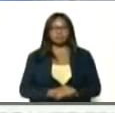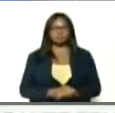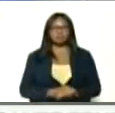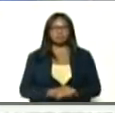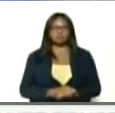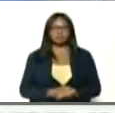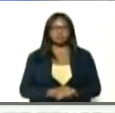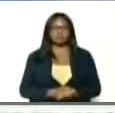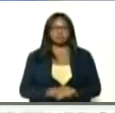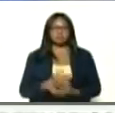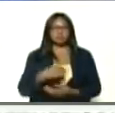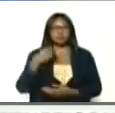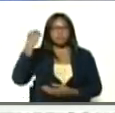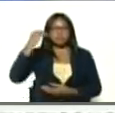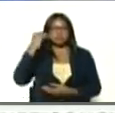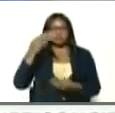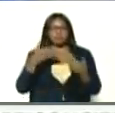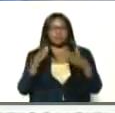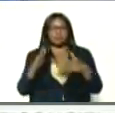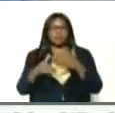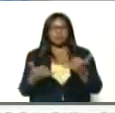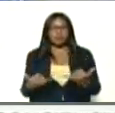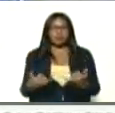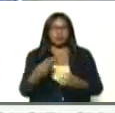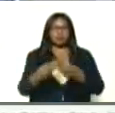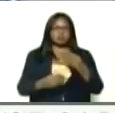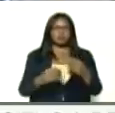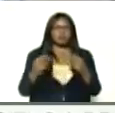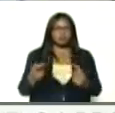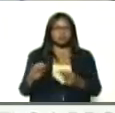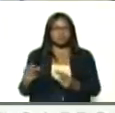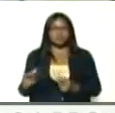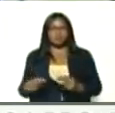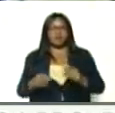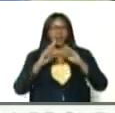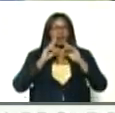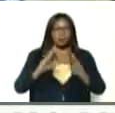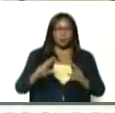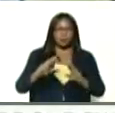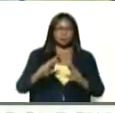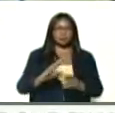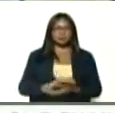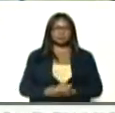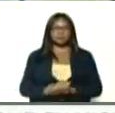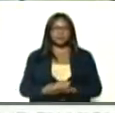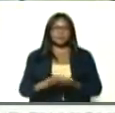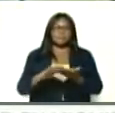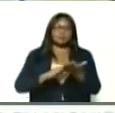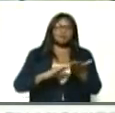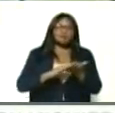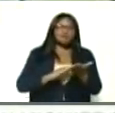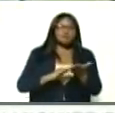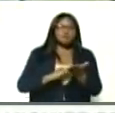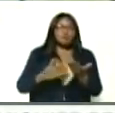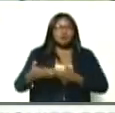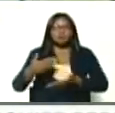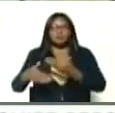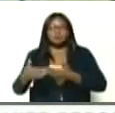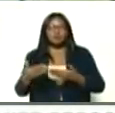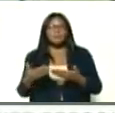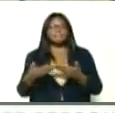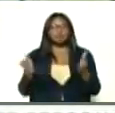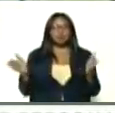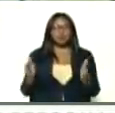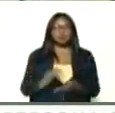creo que nos va a permitir, además, hacer más eficaces, la respuesta, para mejorar, los servicios públicos, para